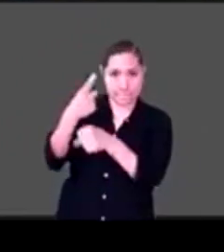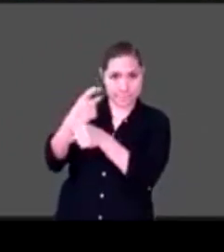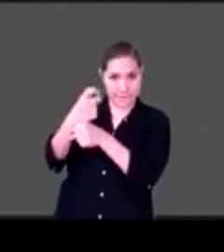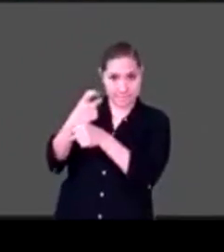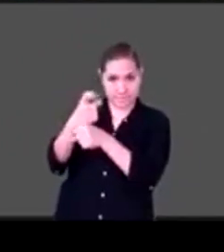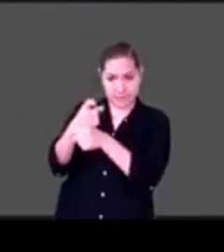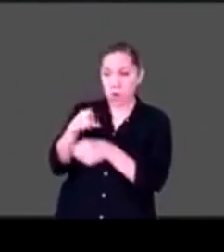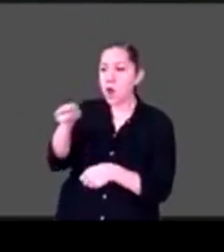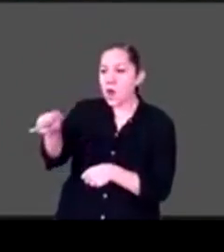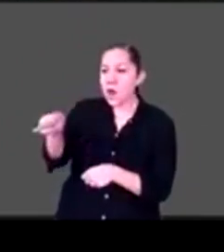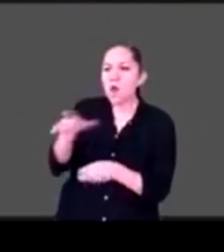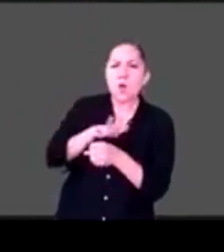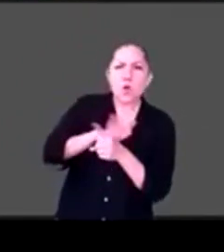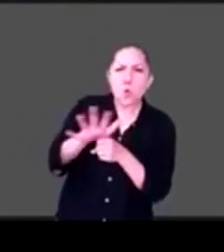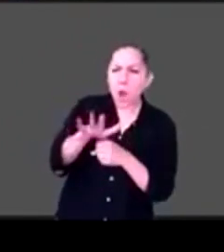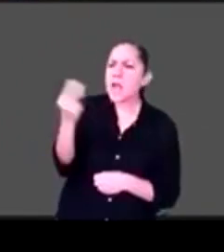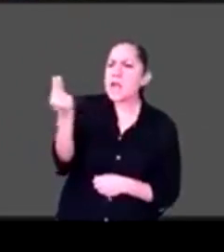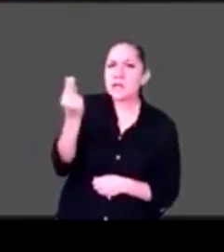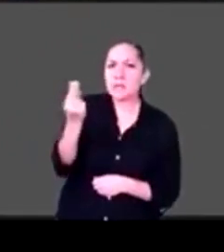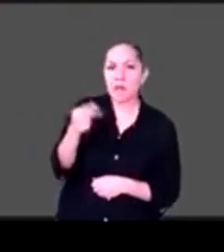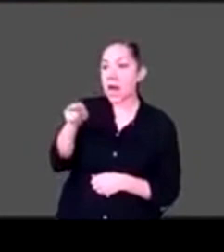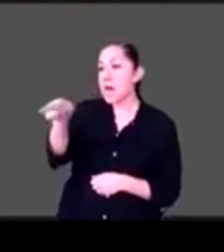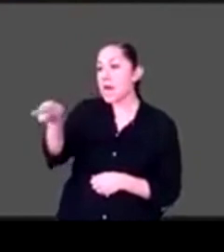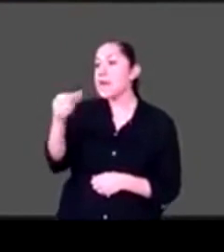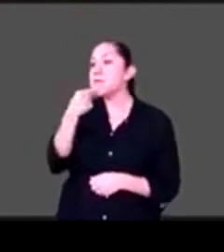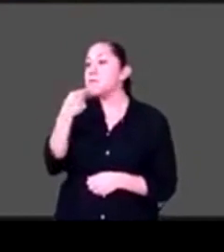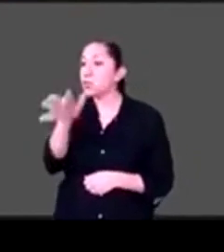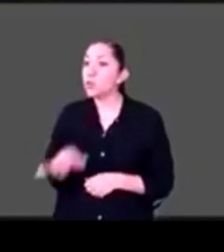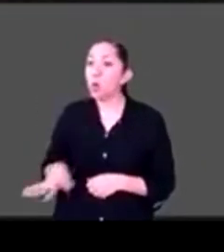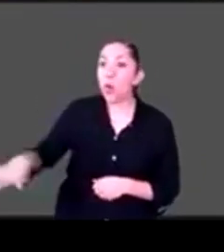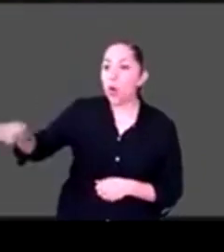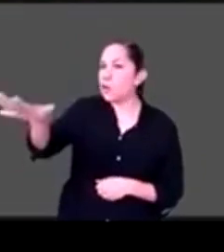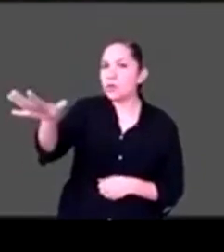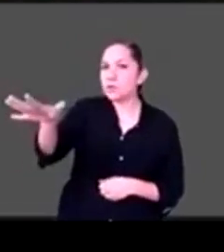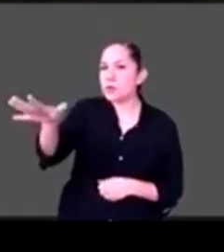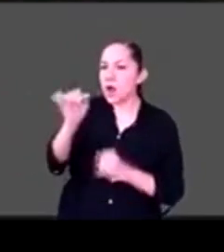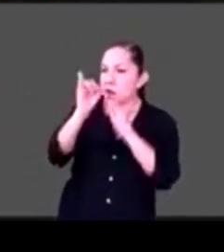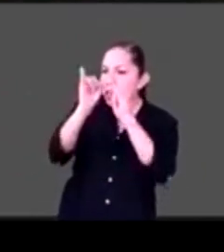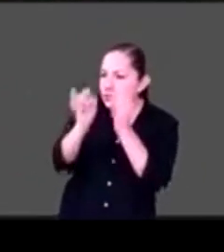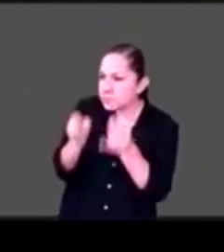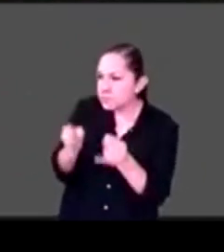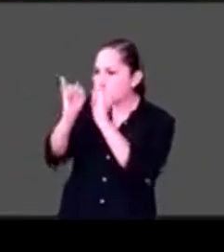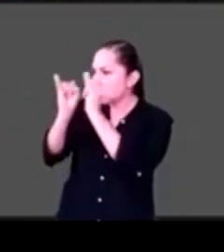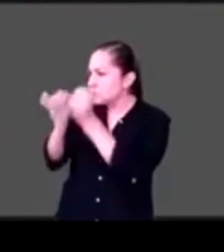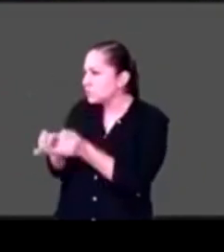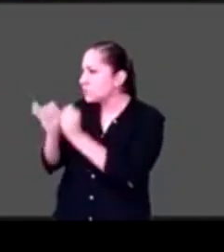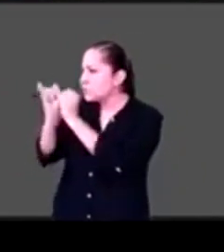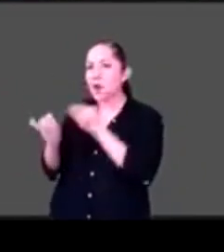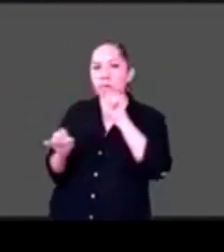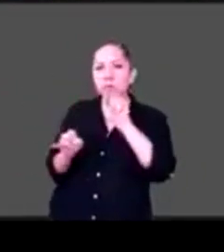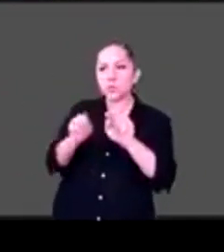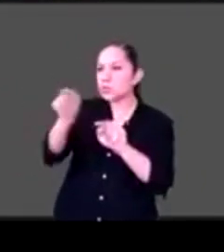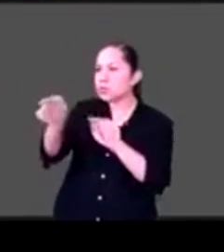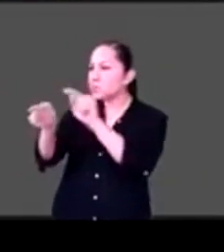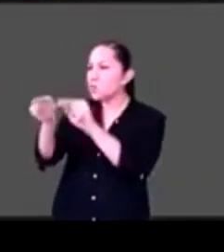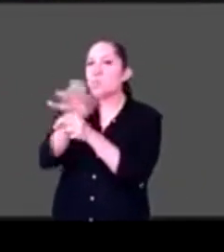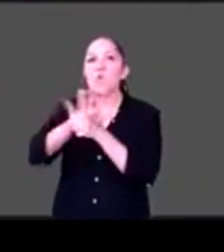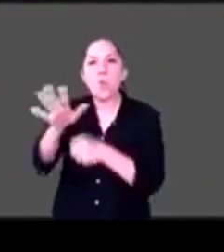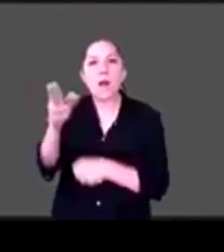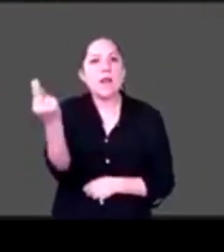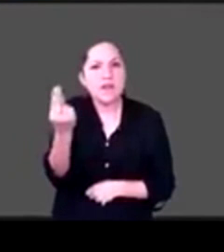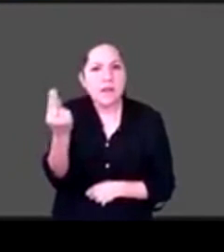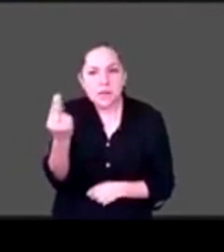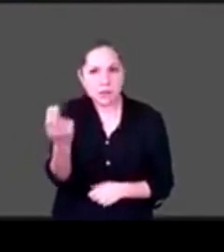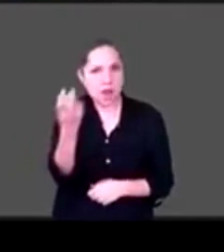necesita un niño, es que necesita ese niño o esa niña. Y ahí el tema que decía Juventino también es bien importante. Tener